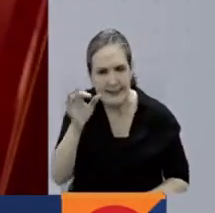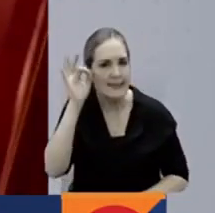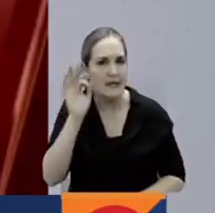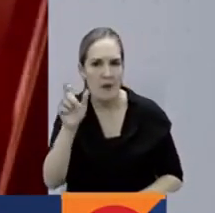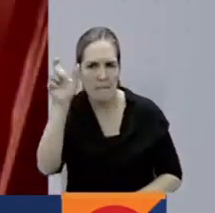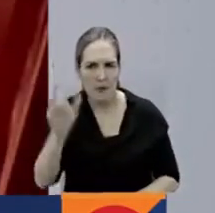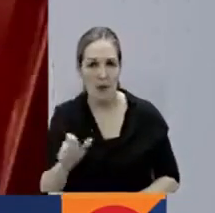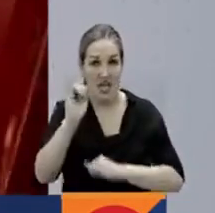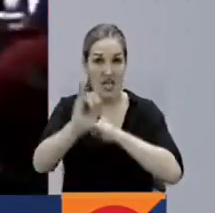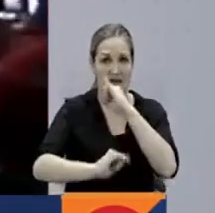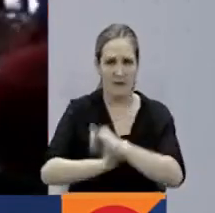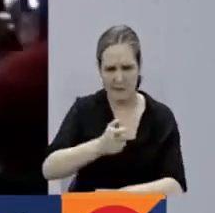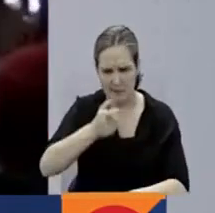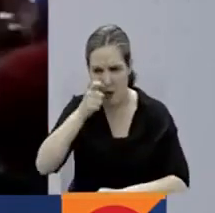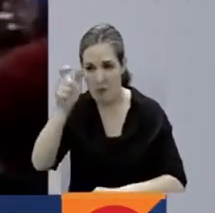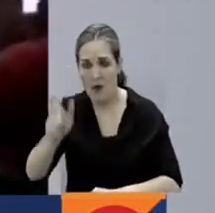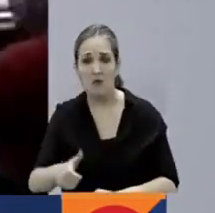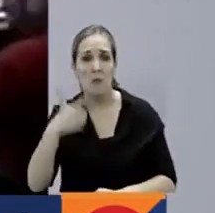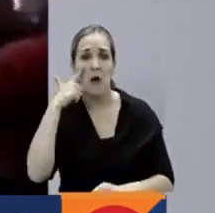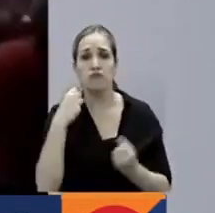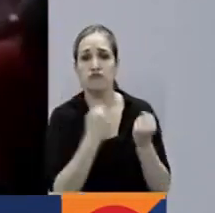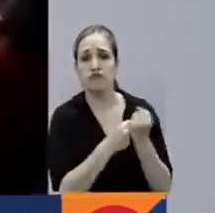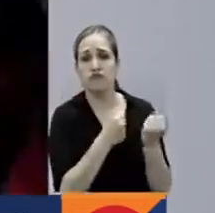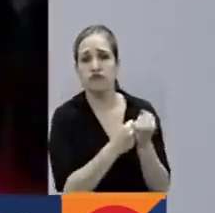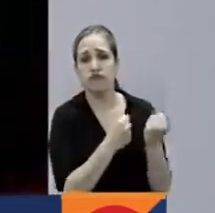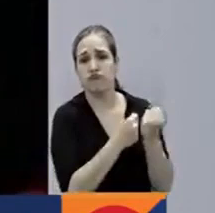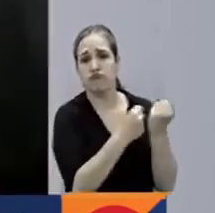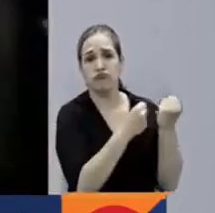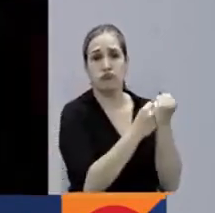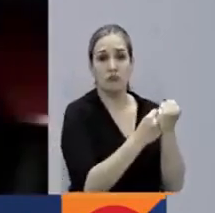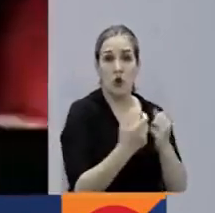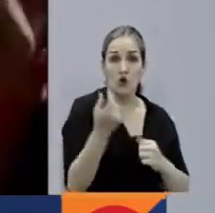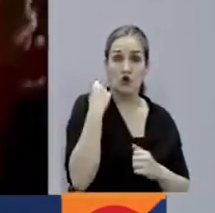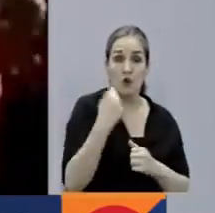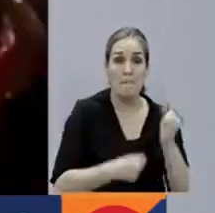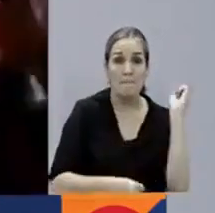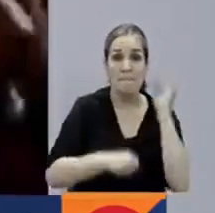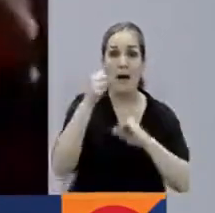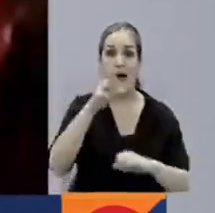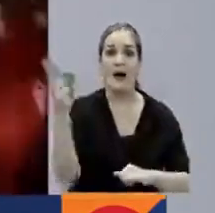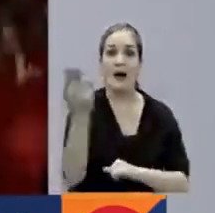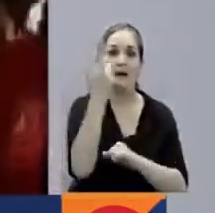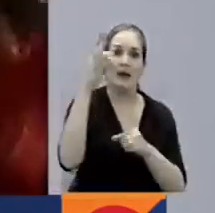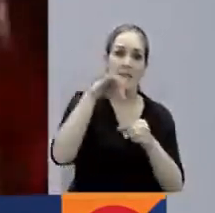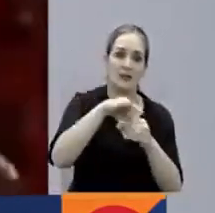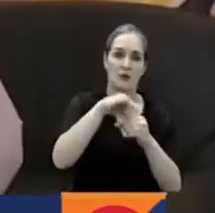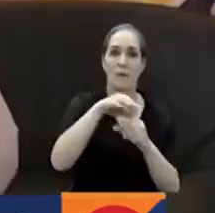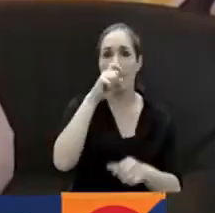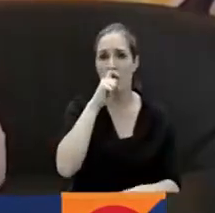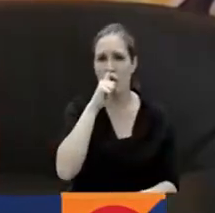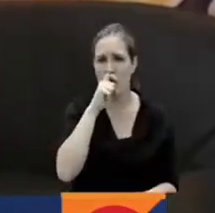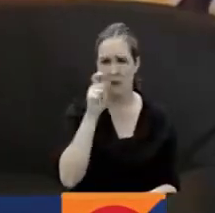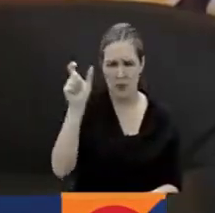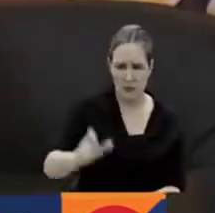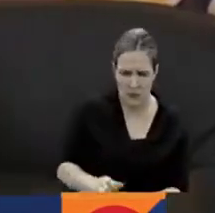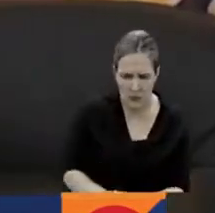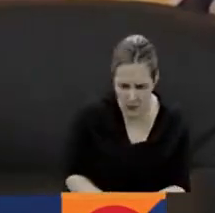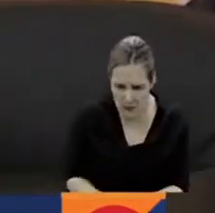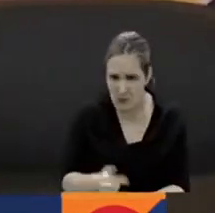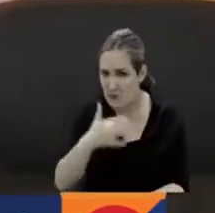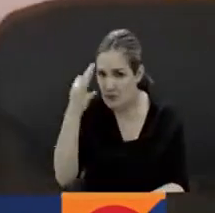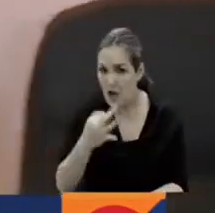instancias internacionales por el proceder de elecciones como las que dieron la reelección al presidente Maduro actualmente